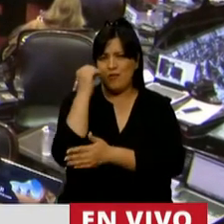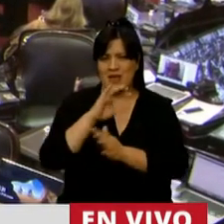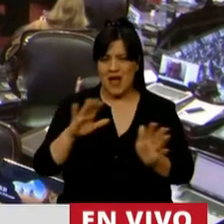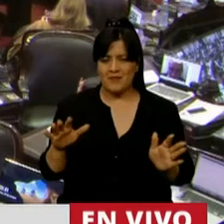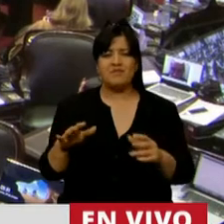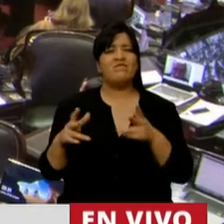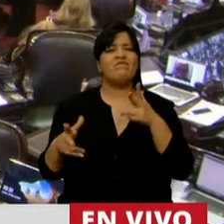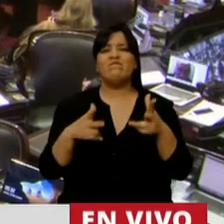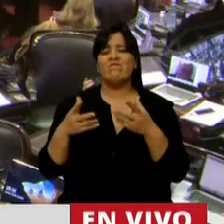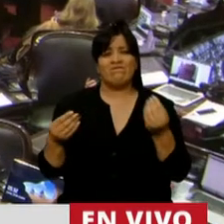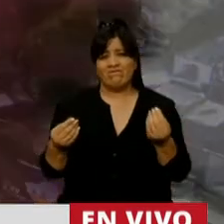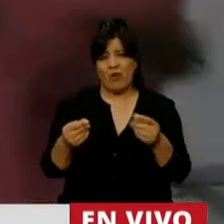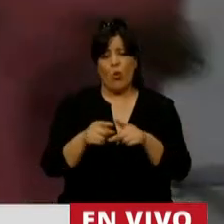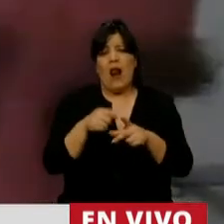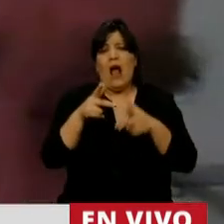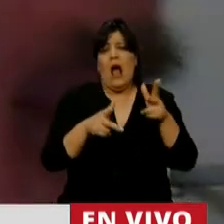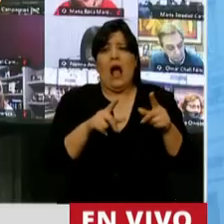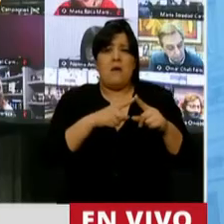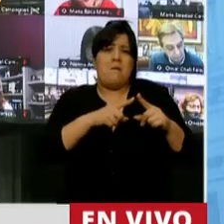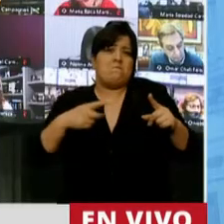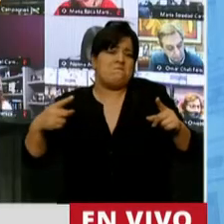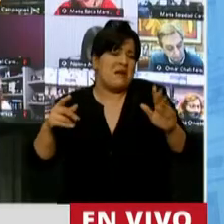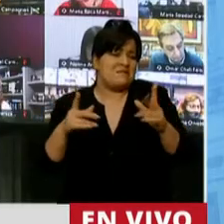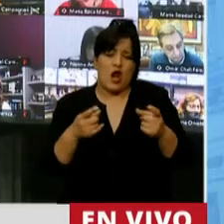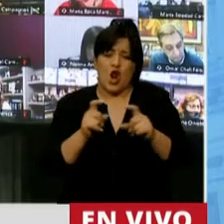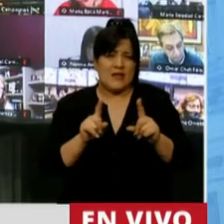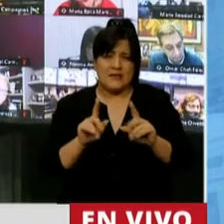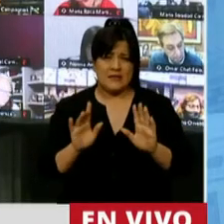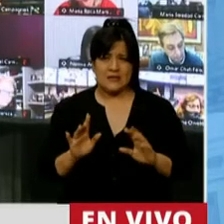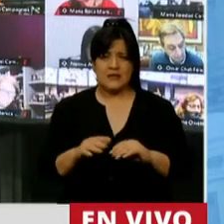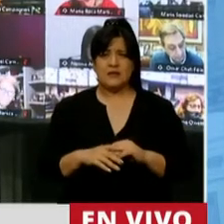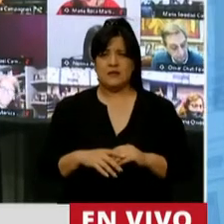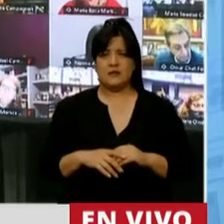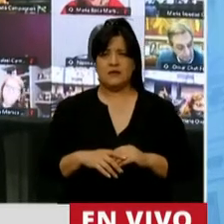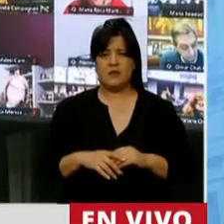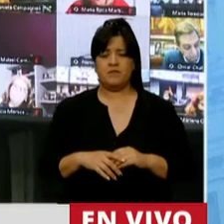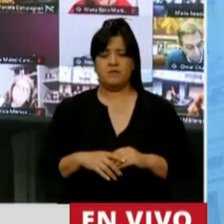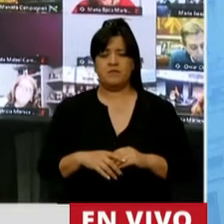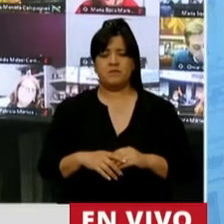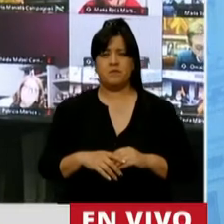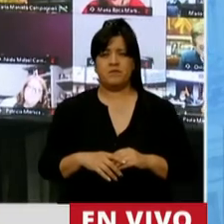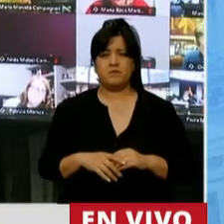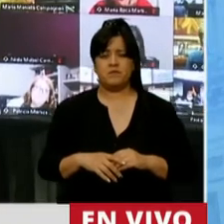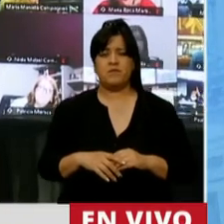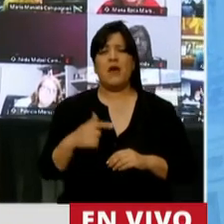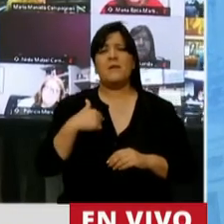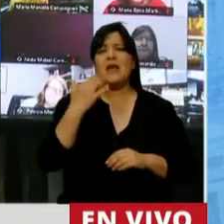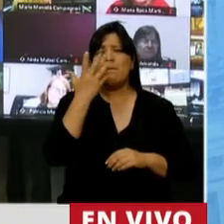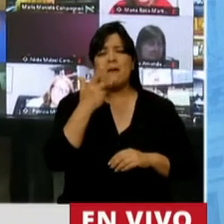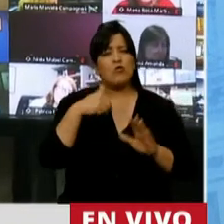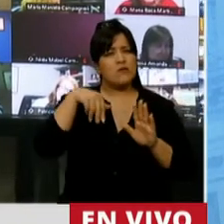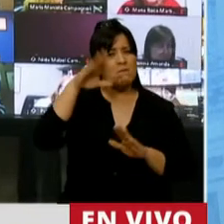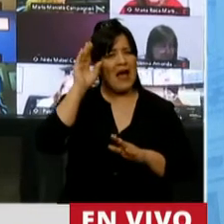decir, creo que queda poco por decir si fue muy imaginativo, si fue alucinado. Me gusta más